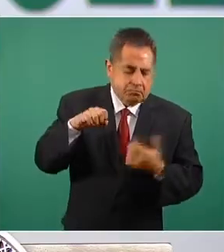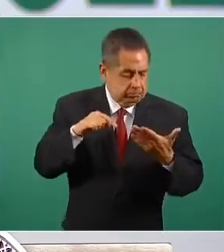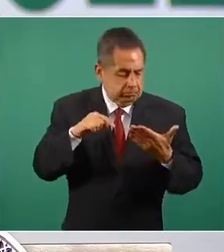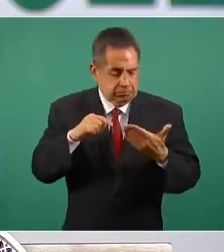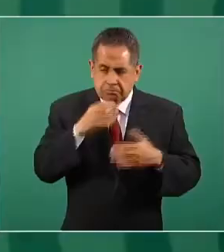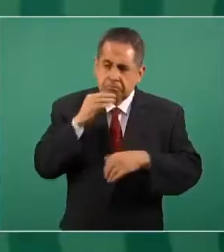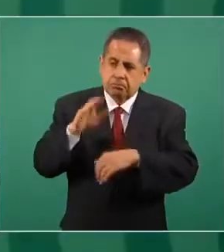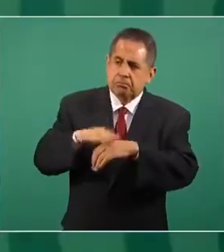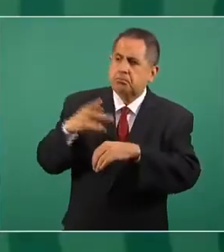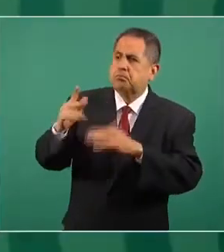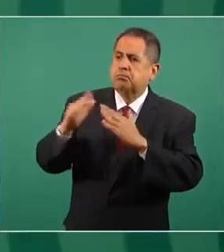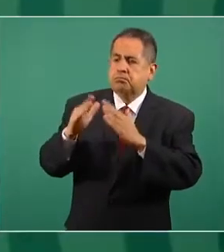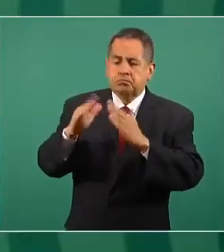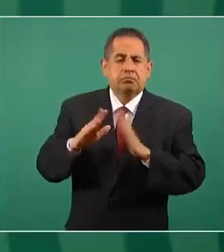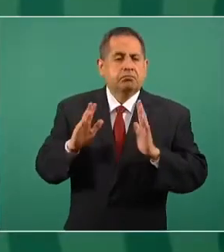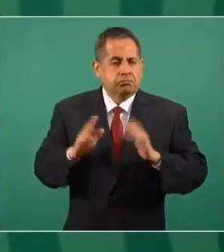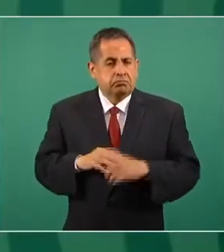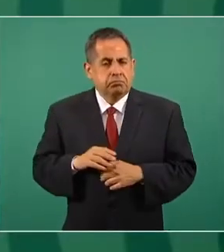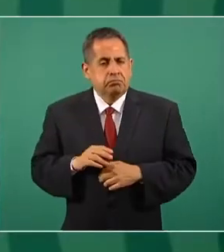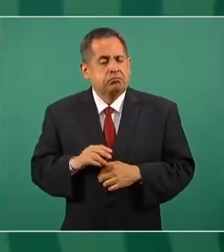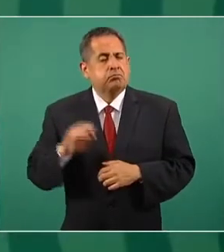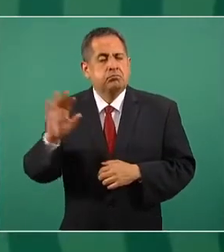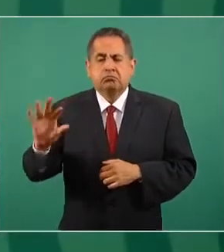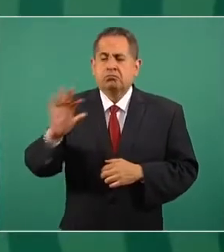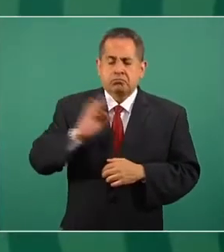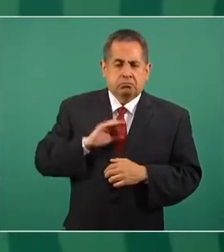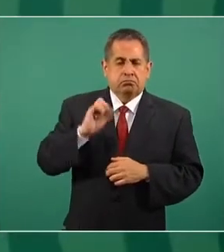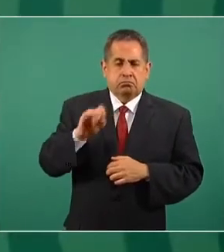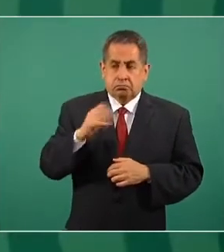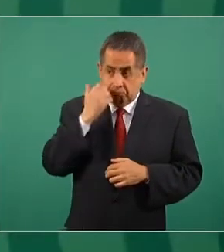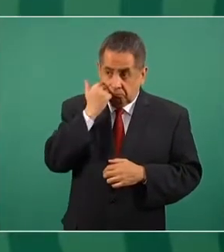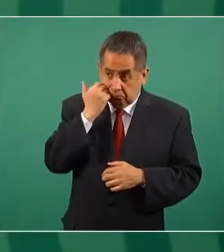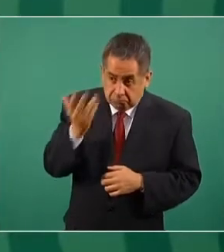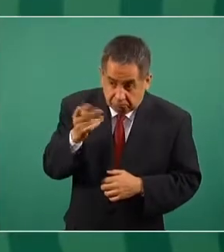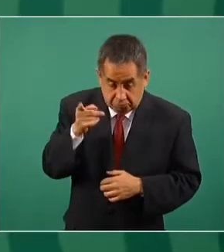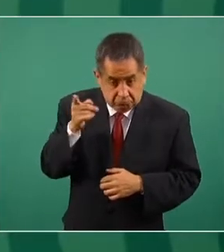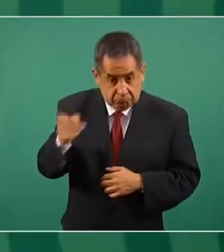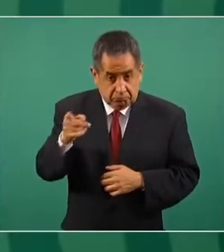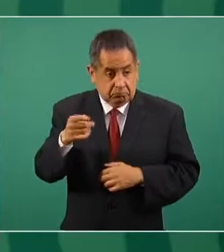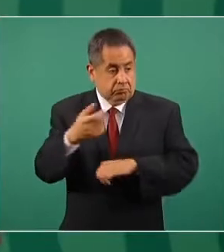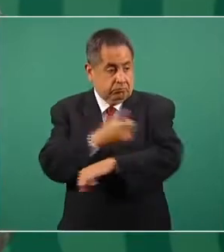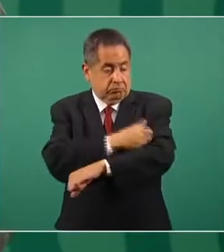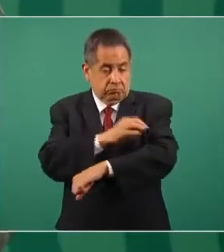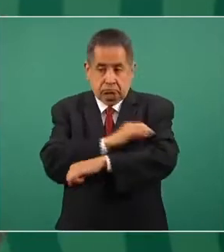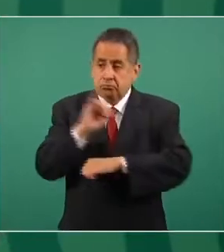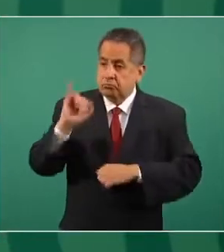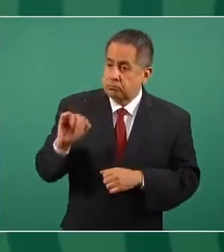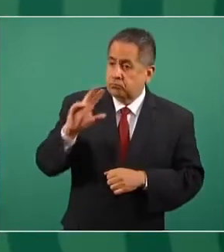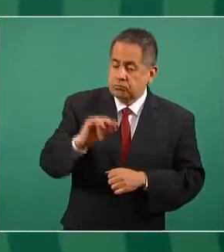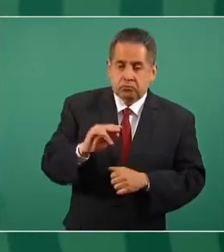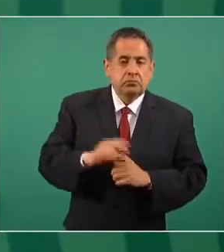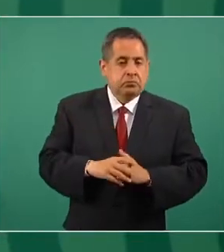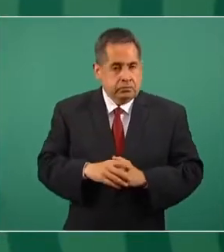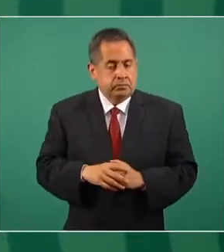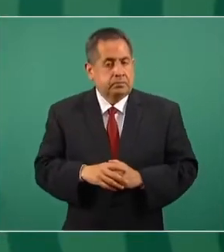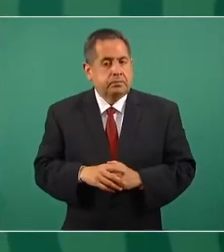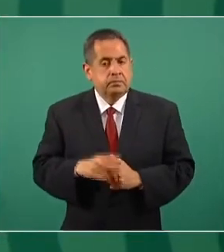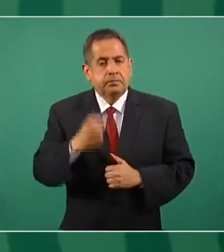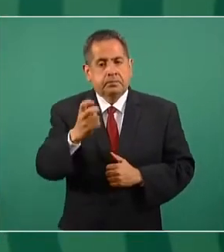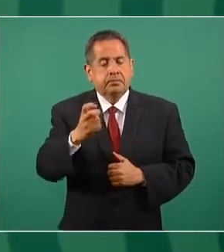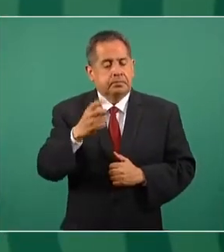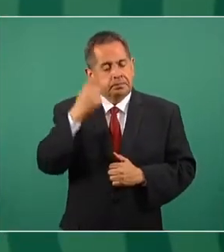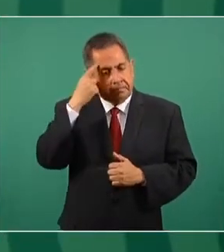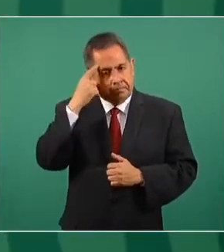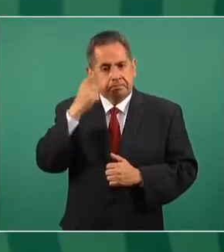saber su domicilio y ellos no dicen si quieren que le apliquemos o no la vacuna. Miren, en este